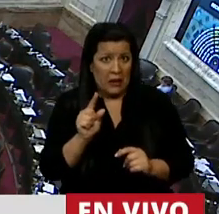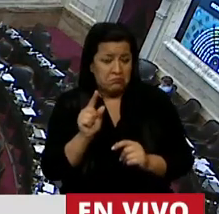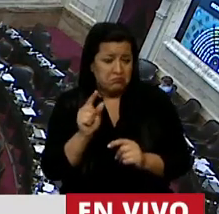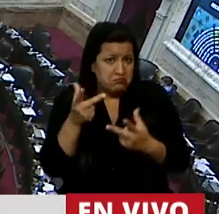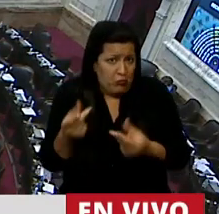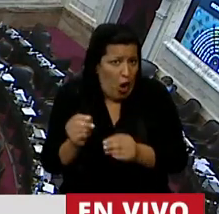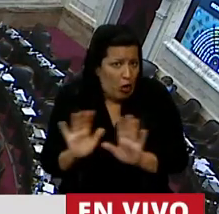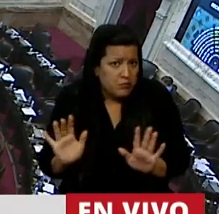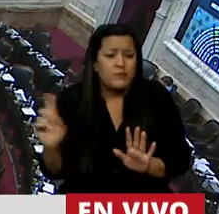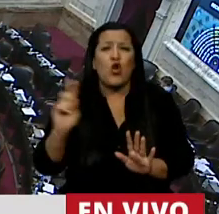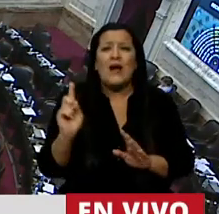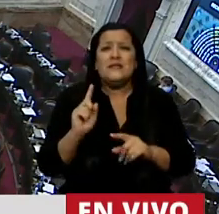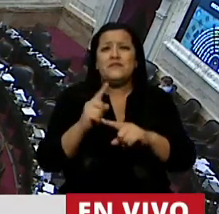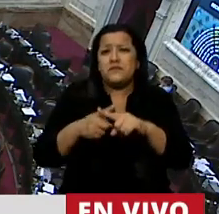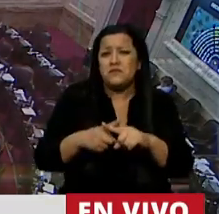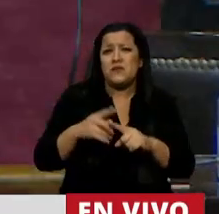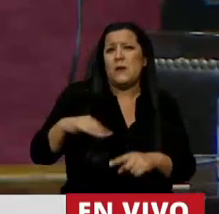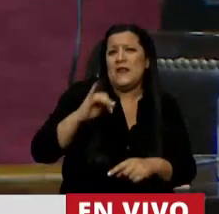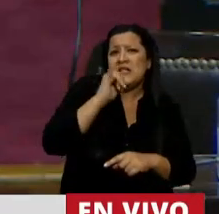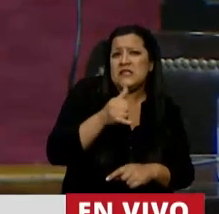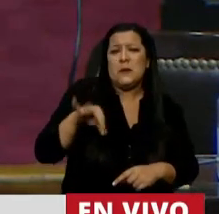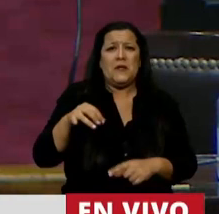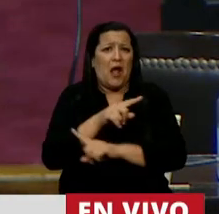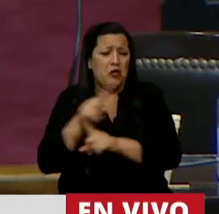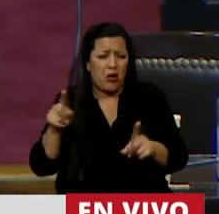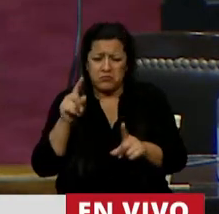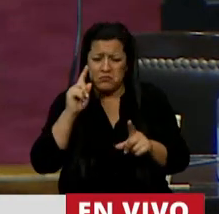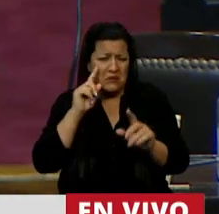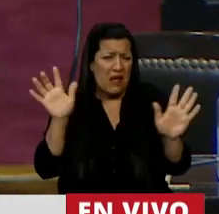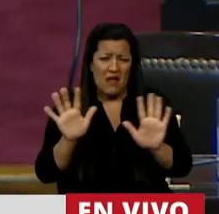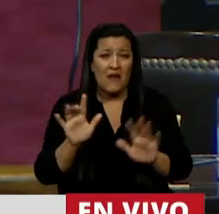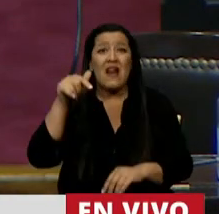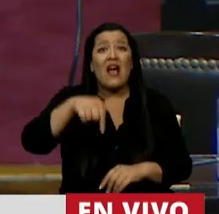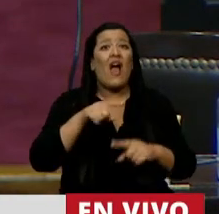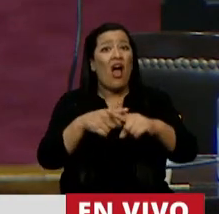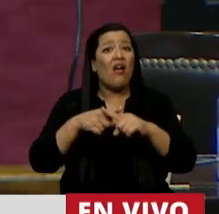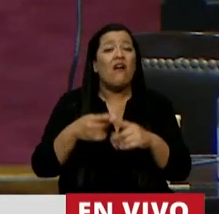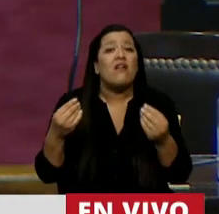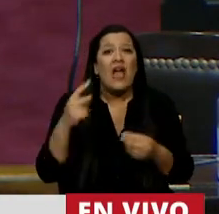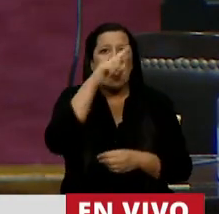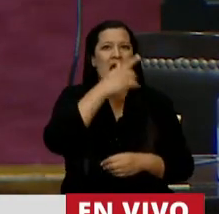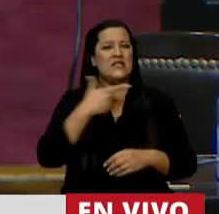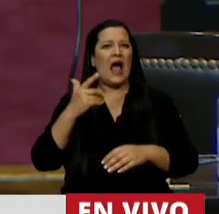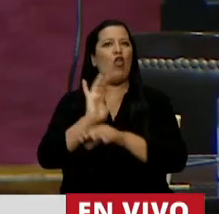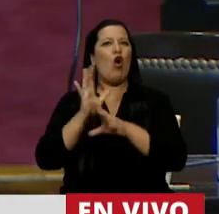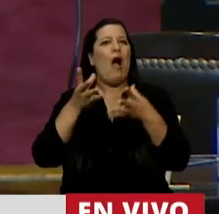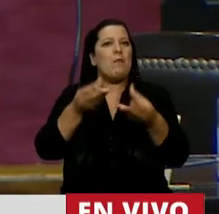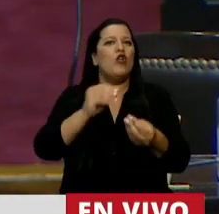tanto, no estamos discutiendo la vida sí y la vida no. Estamos discutiendo la presencia o no del Estado.